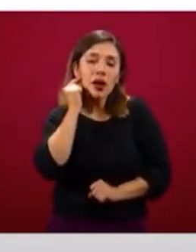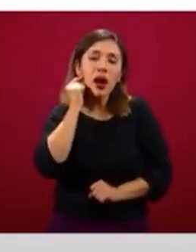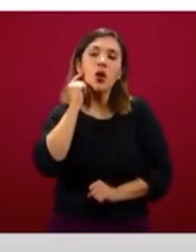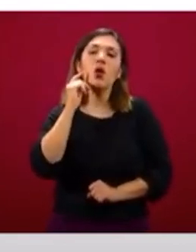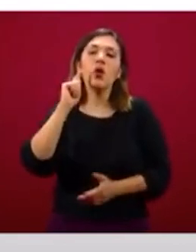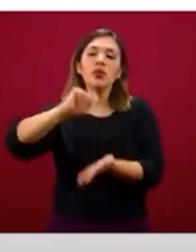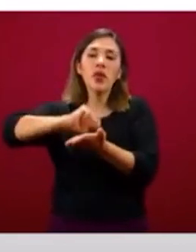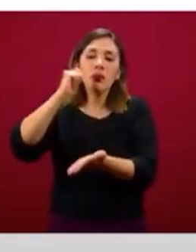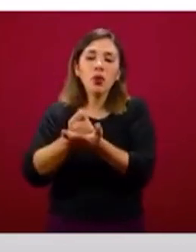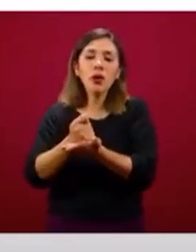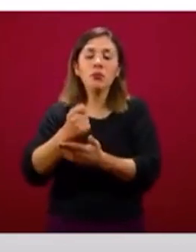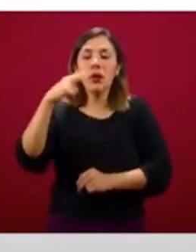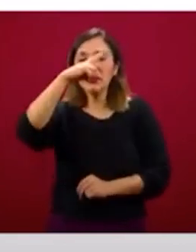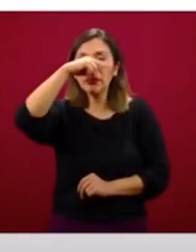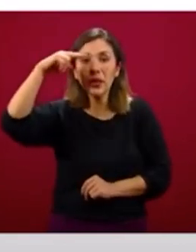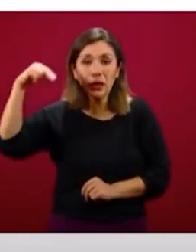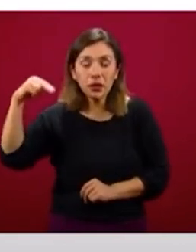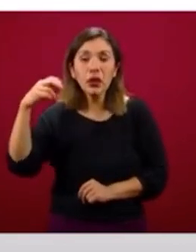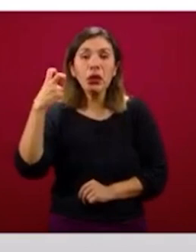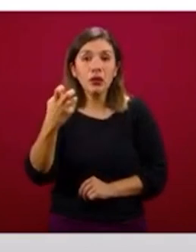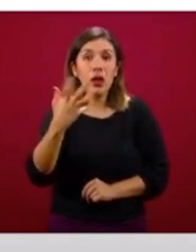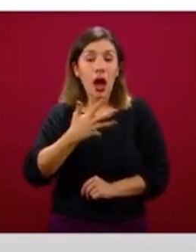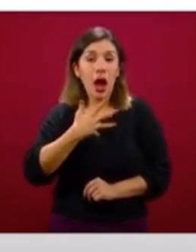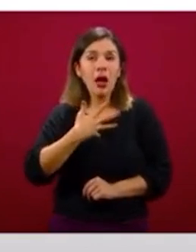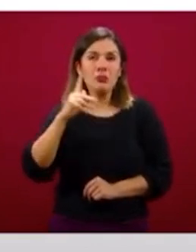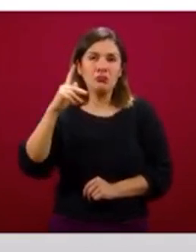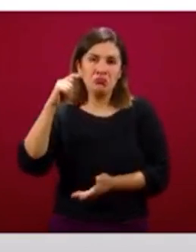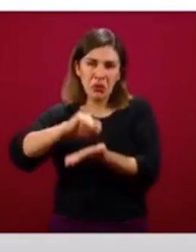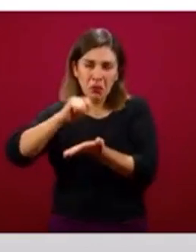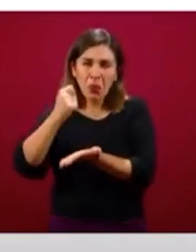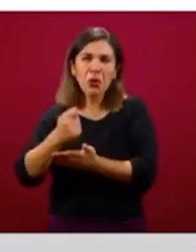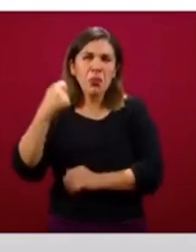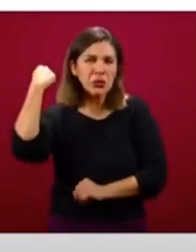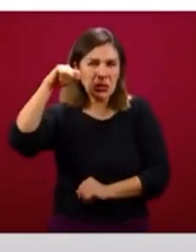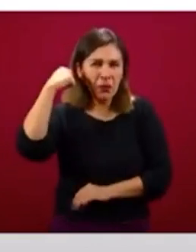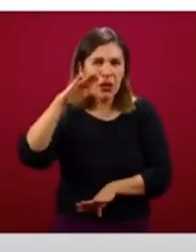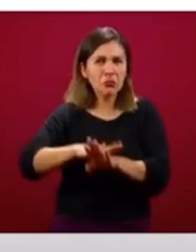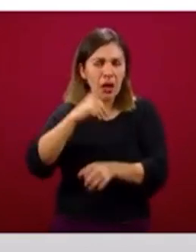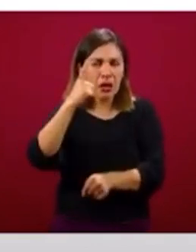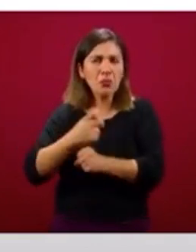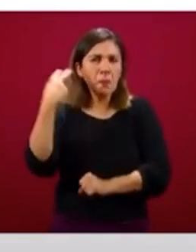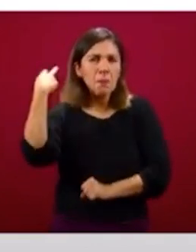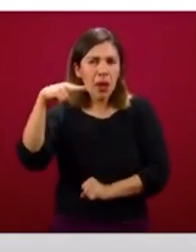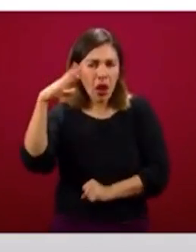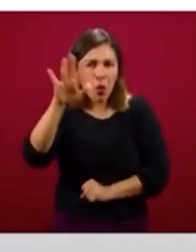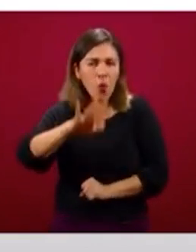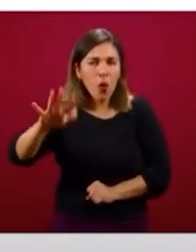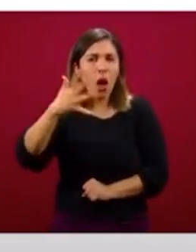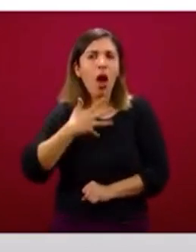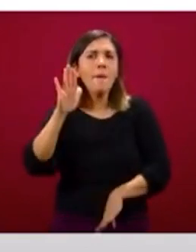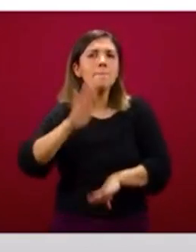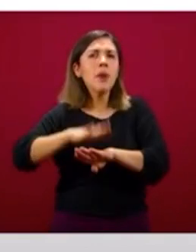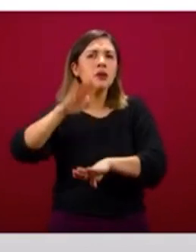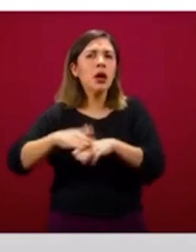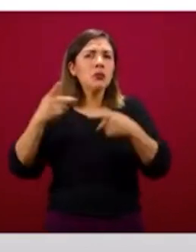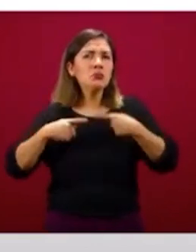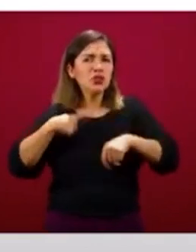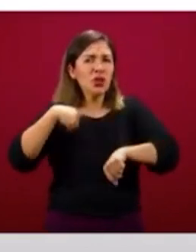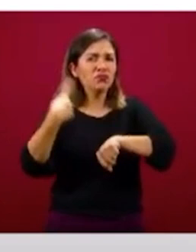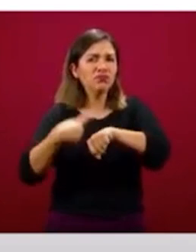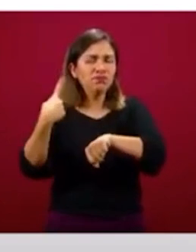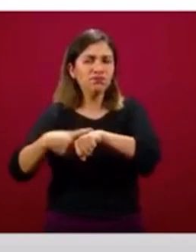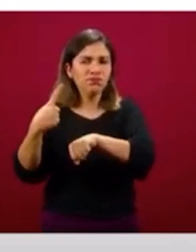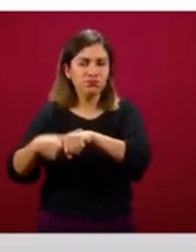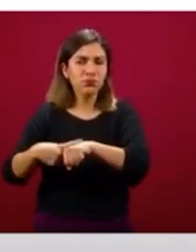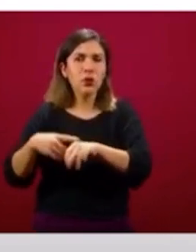Tamaulipas y Nayarit. Y aunque como les dije, Tamaulipas, Tabasco especialmente y Veracruz tuvieron muchos casos en las primeras semanas y se